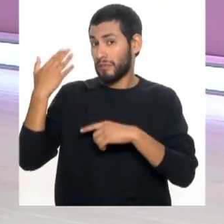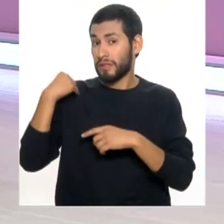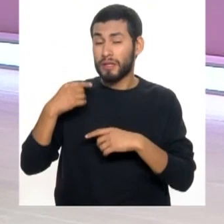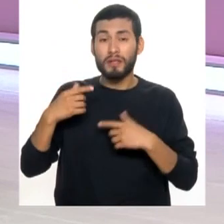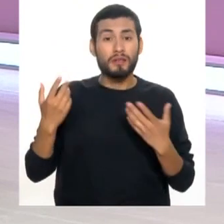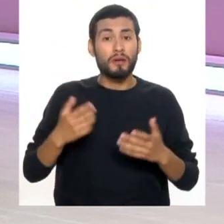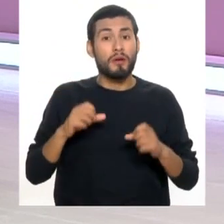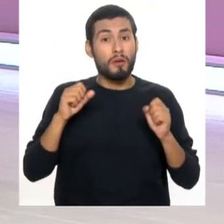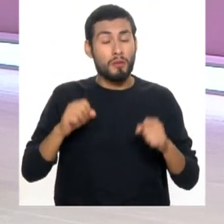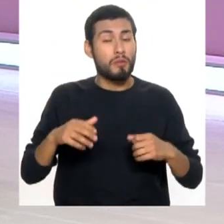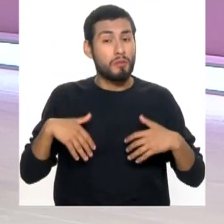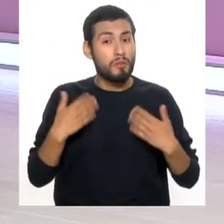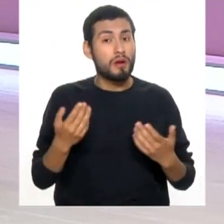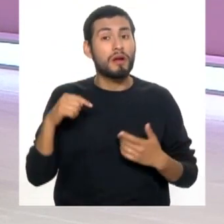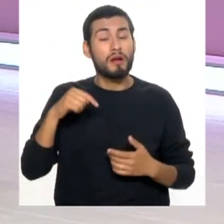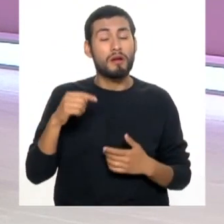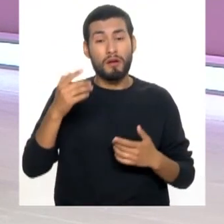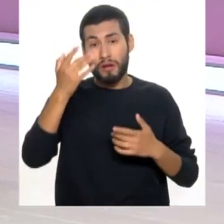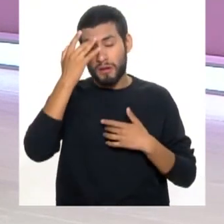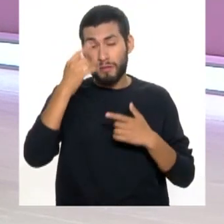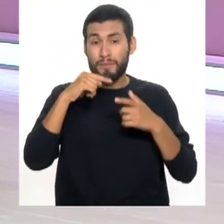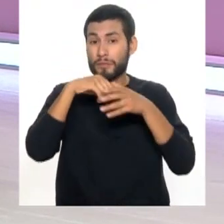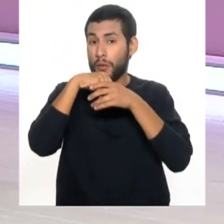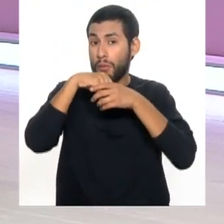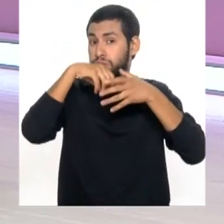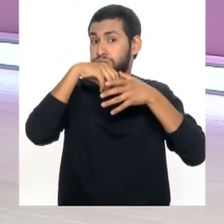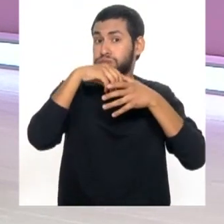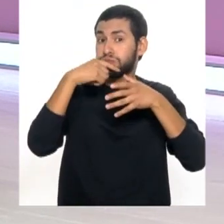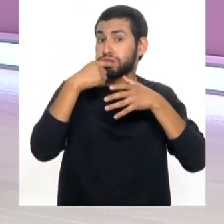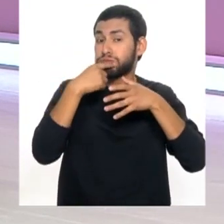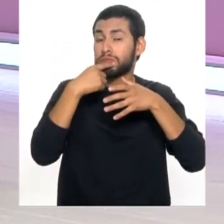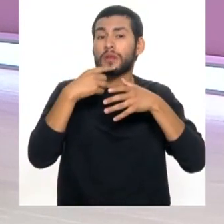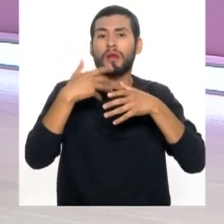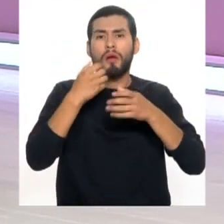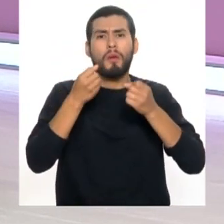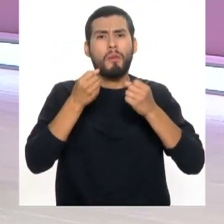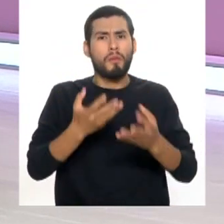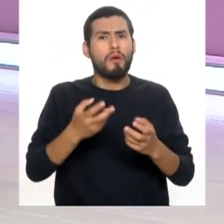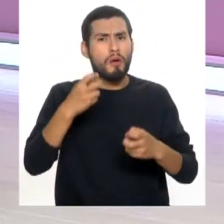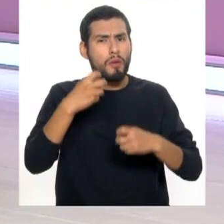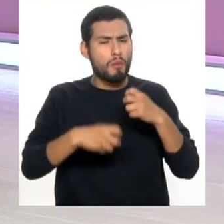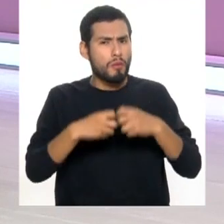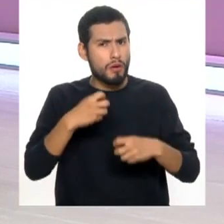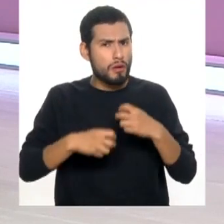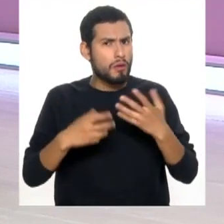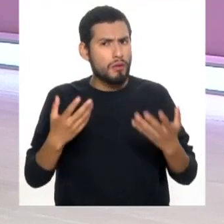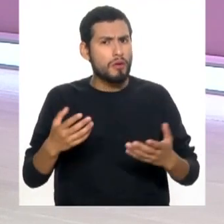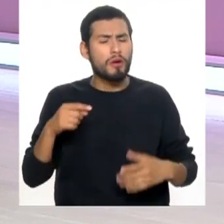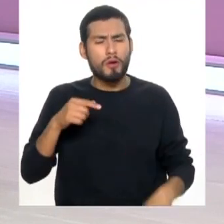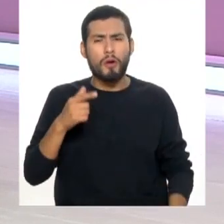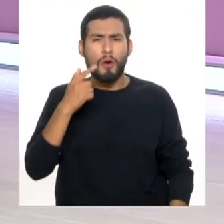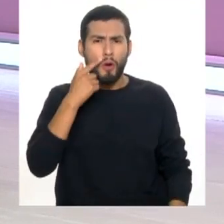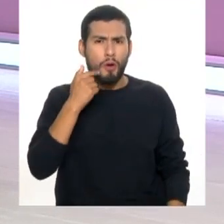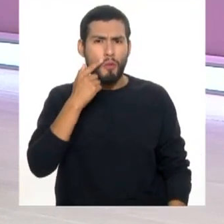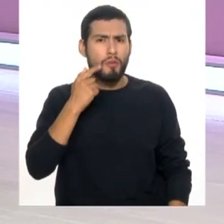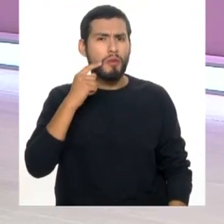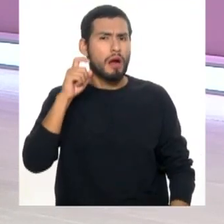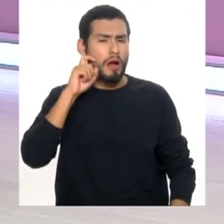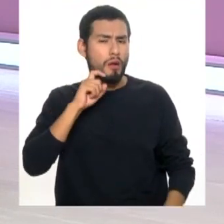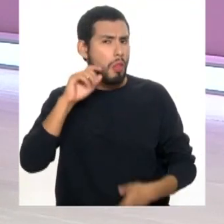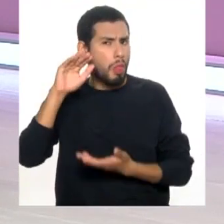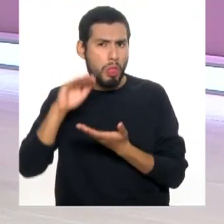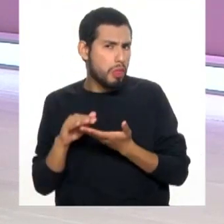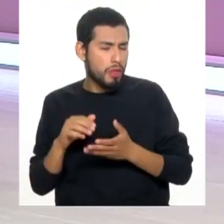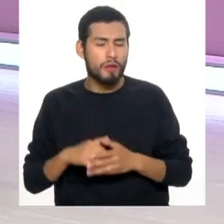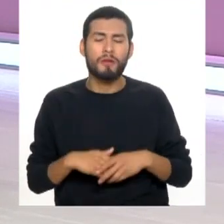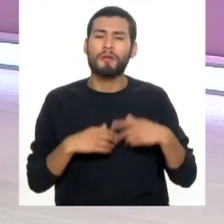de que podía haber una relación entre enfermedad inflamatoria gingival y problemas, por ejemplo, como la disfunción eréctil, como los problemas en